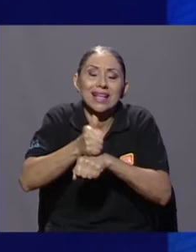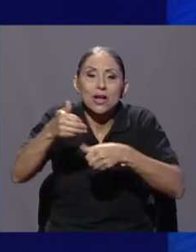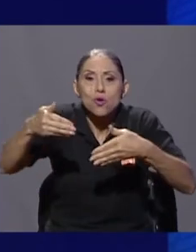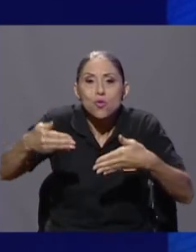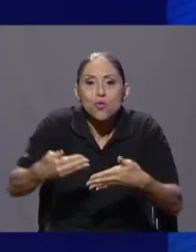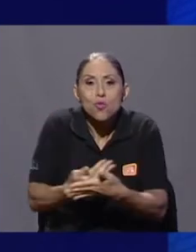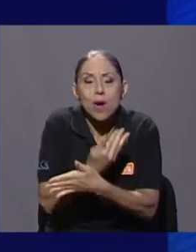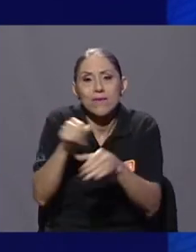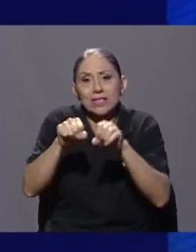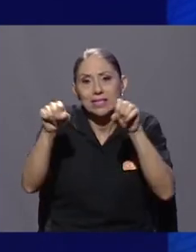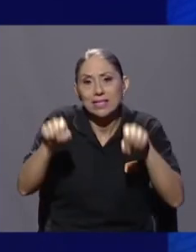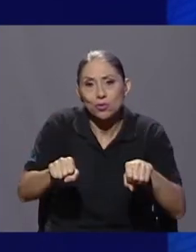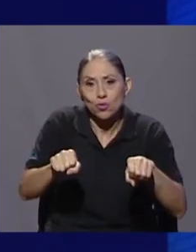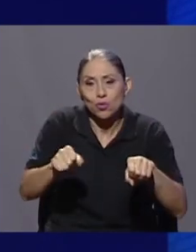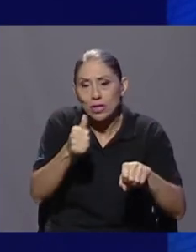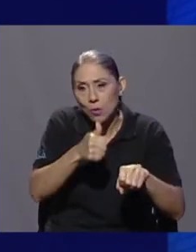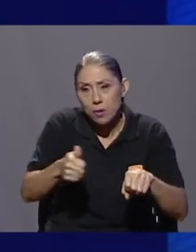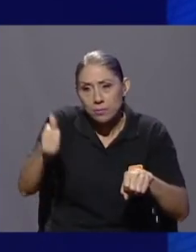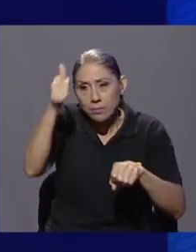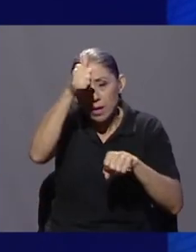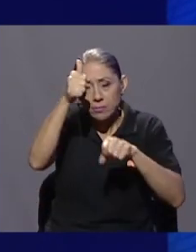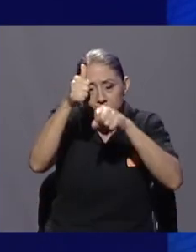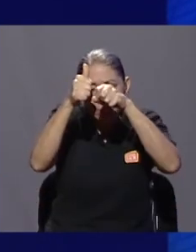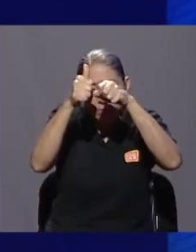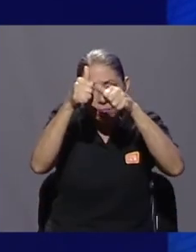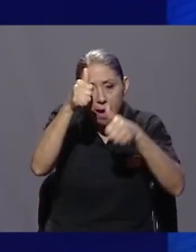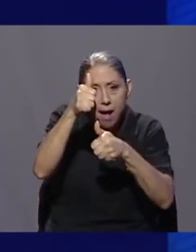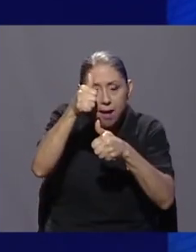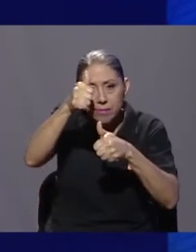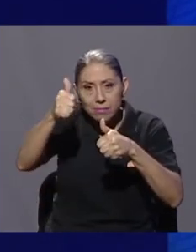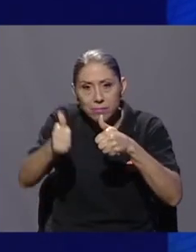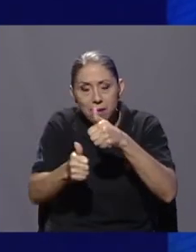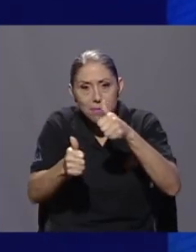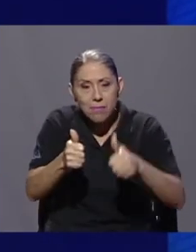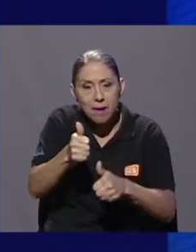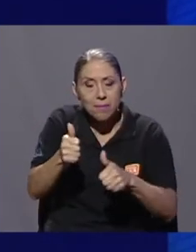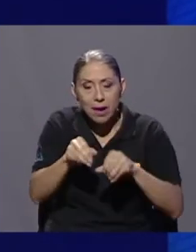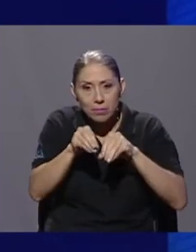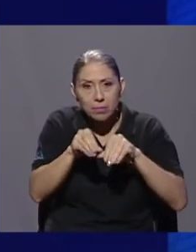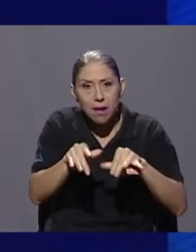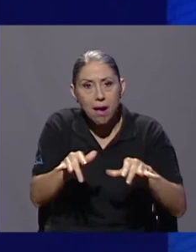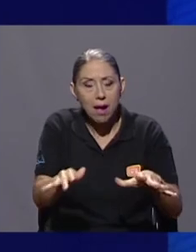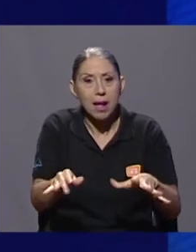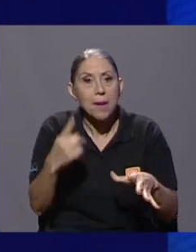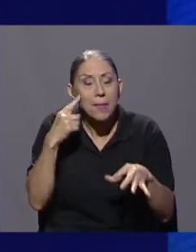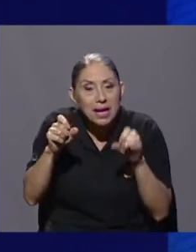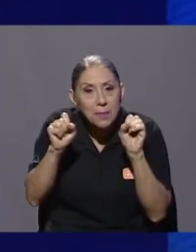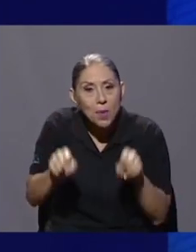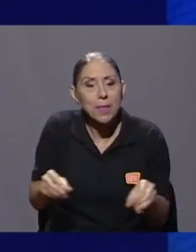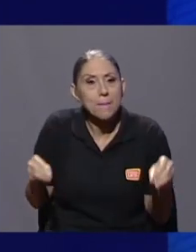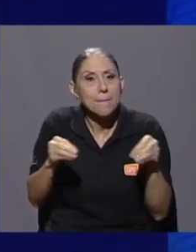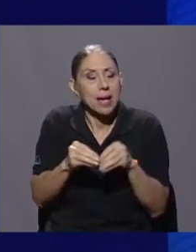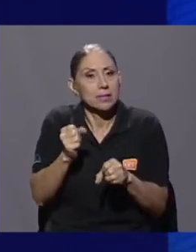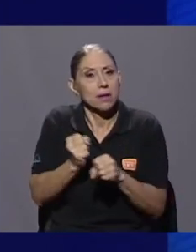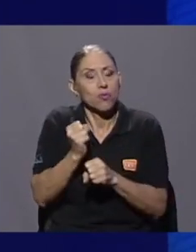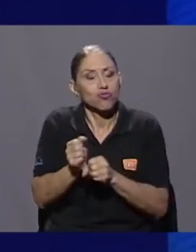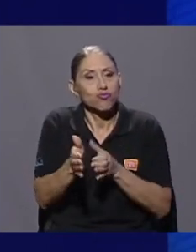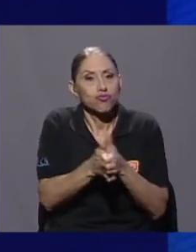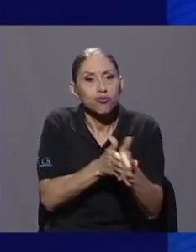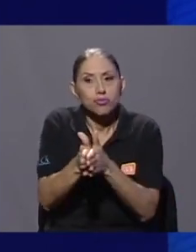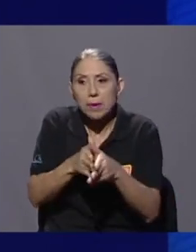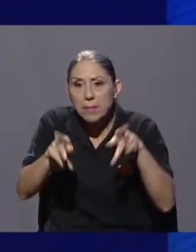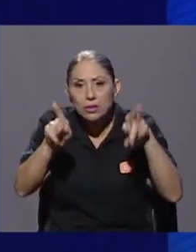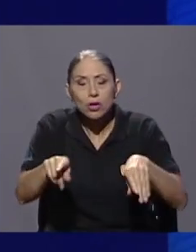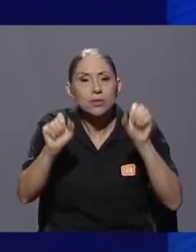que puedan hacer no solamente que el sector sea más eficiente, sino que la ciudadanía realmente logre disfrutar más de los